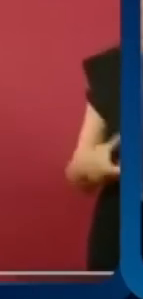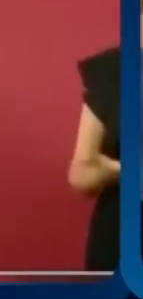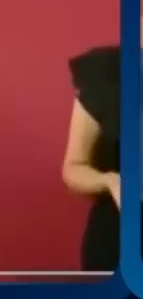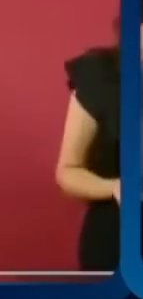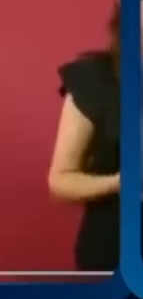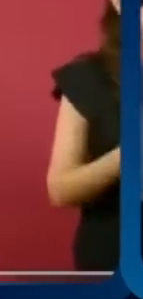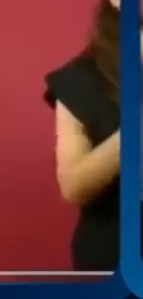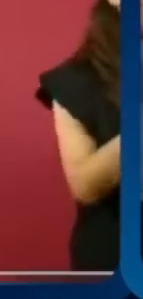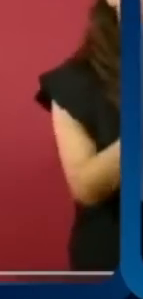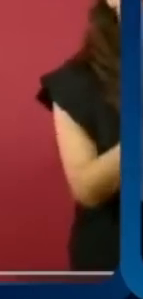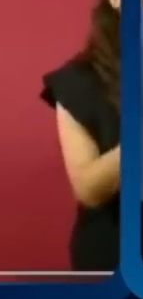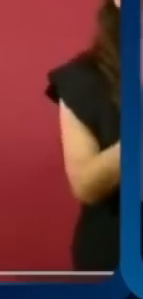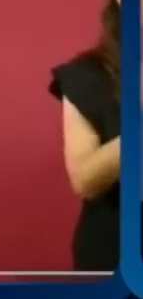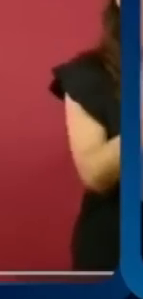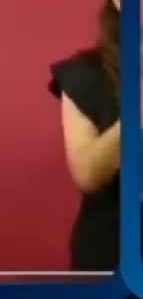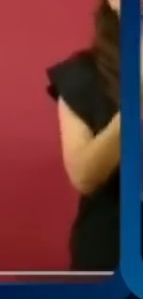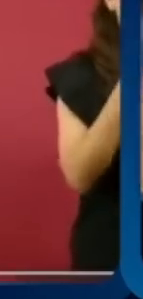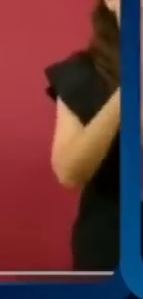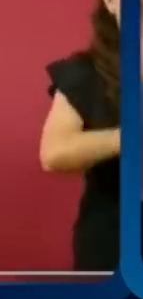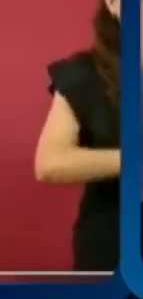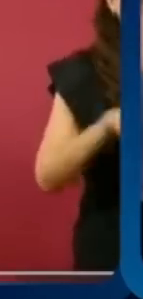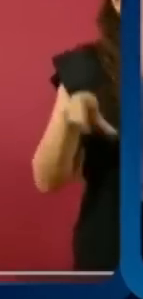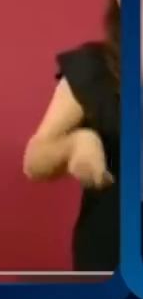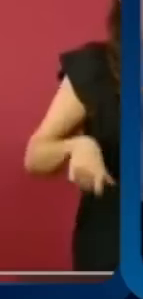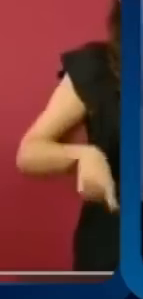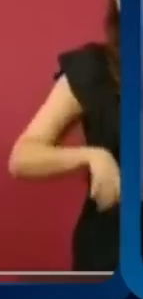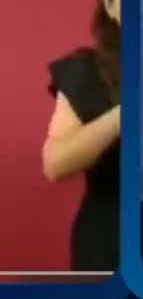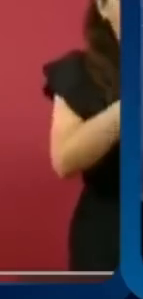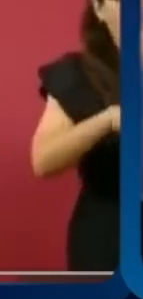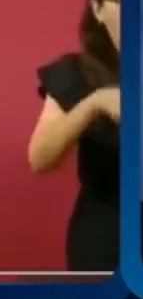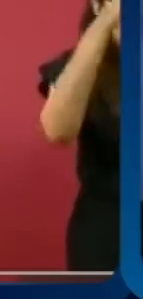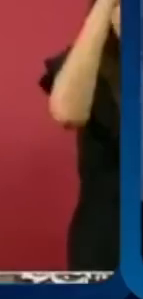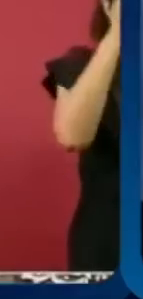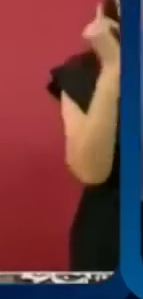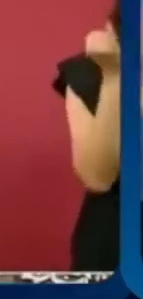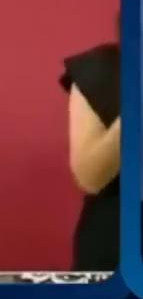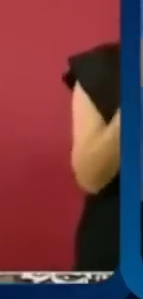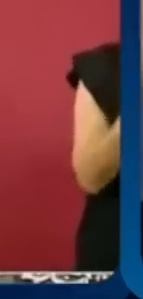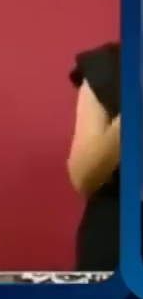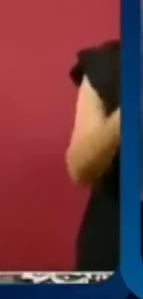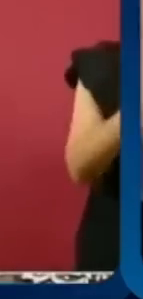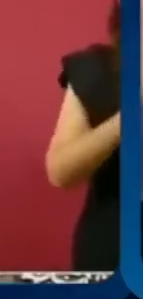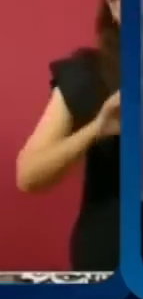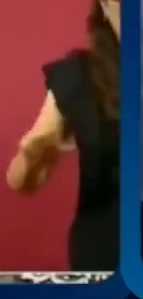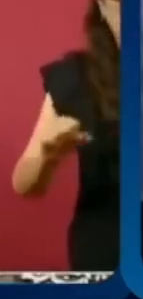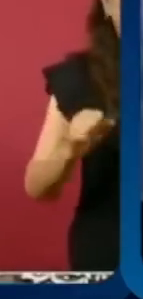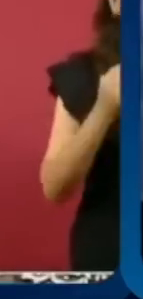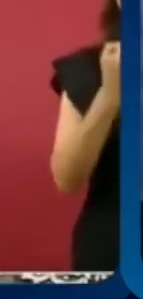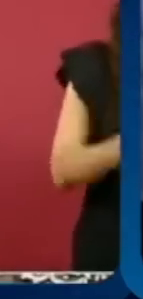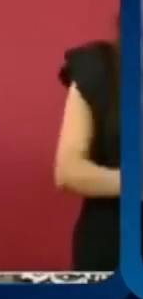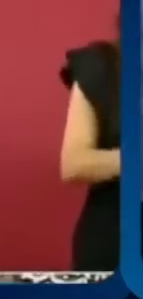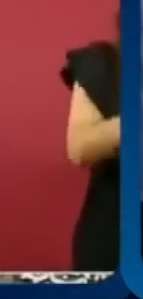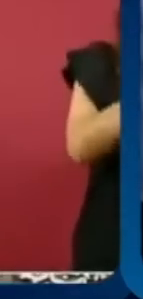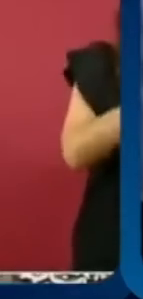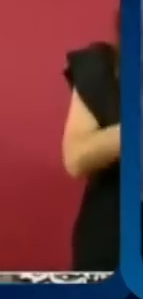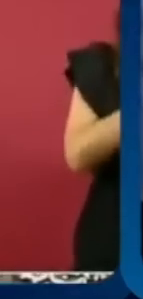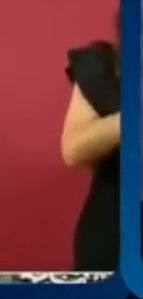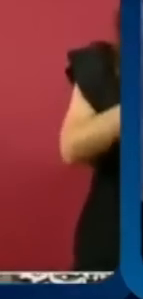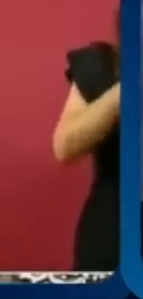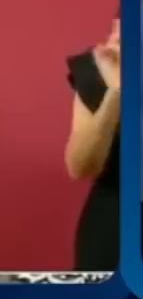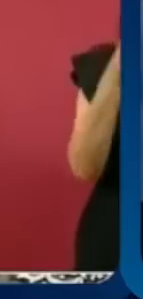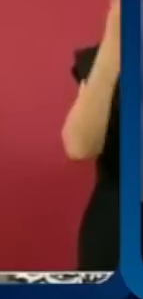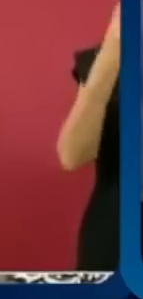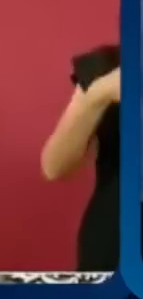querido Estados Unidos es a México. Aquí en China eso se sabe porque como México no hay dos y